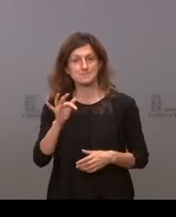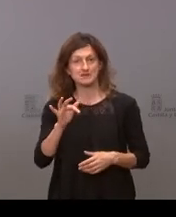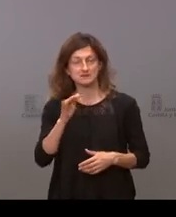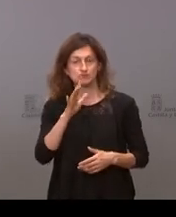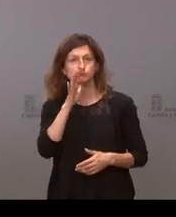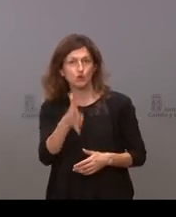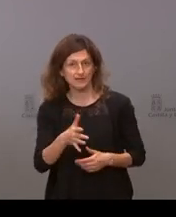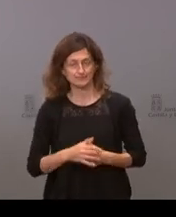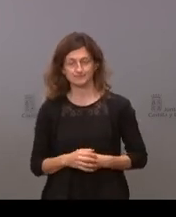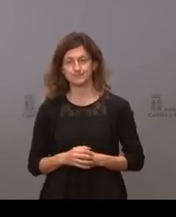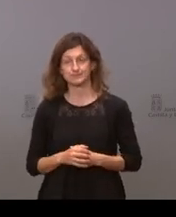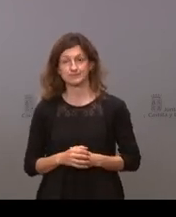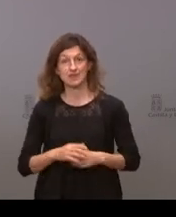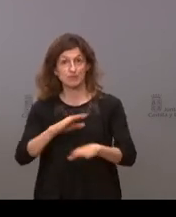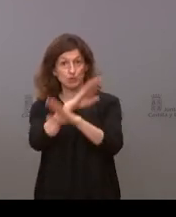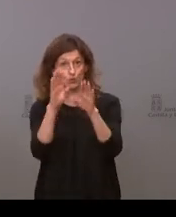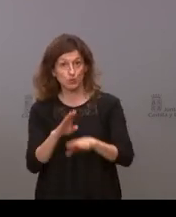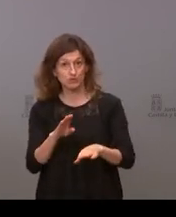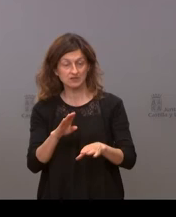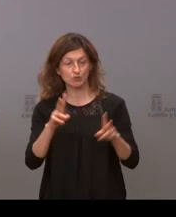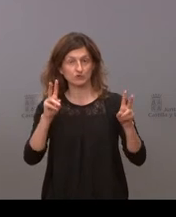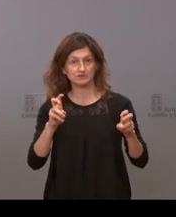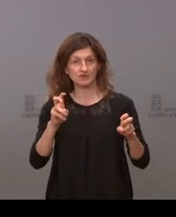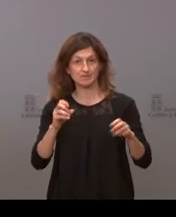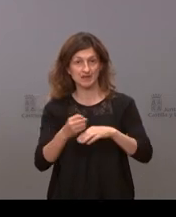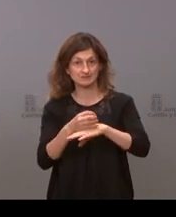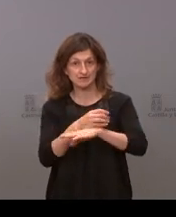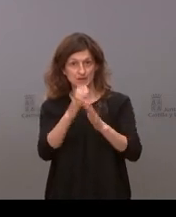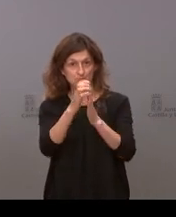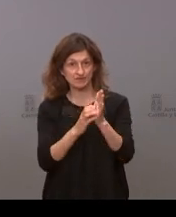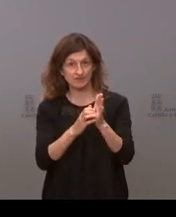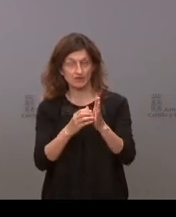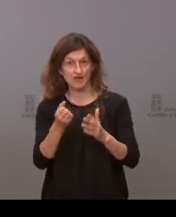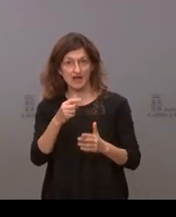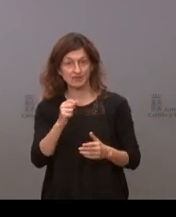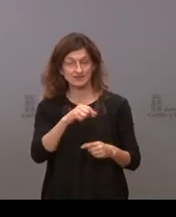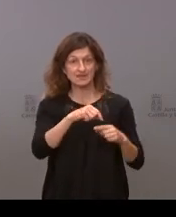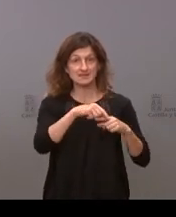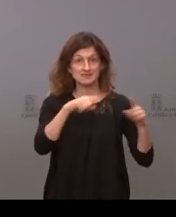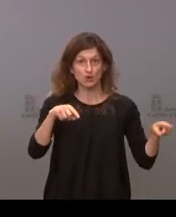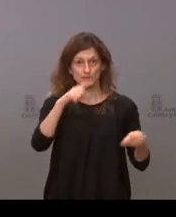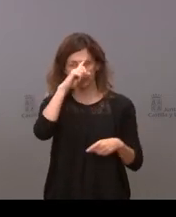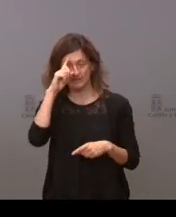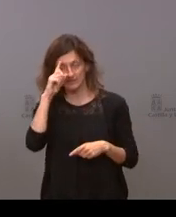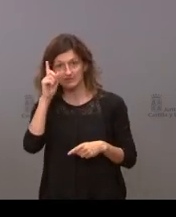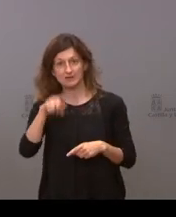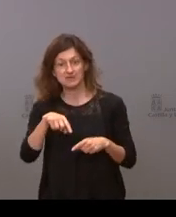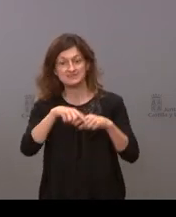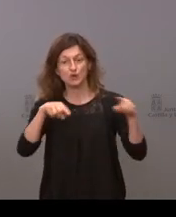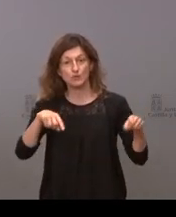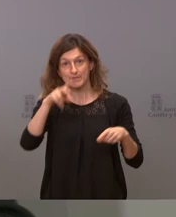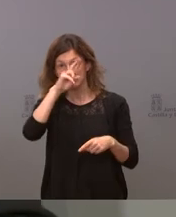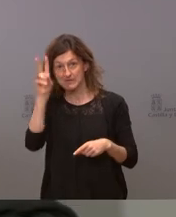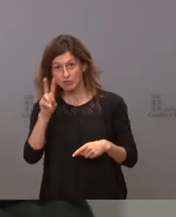motivos y por último una aclaración sobre la bonificación de los trenes ABAT va a ser Segovia-Madrid pero también Segovia-Valladolid gracias